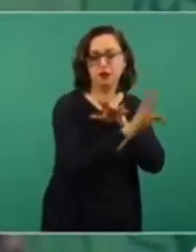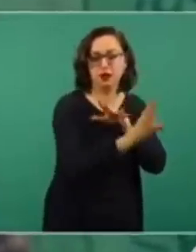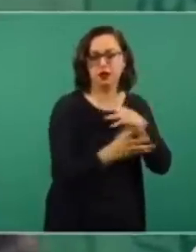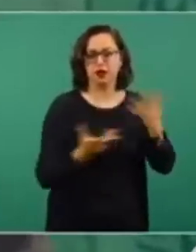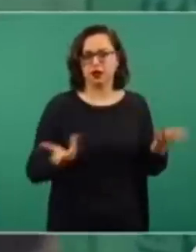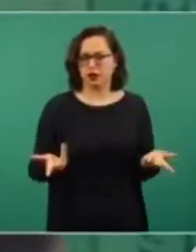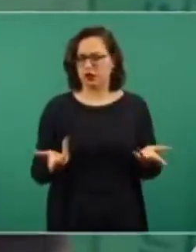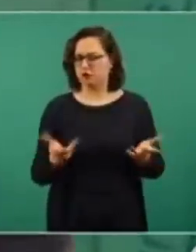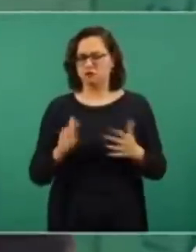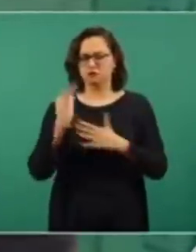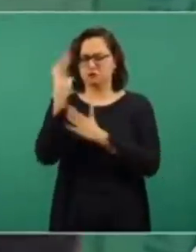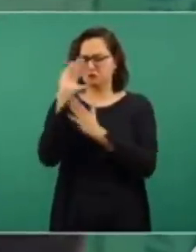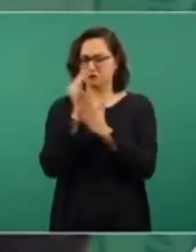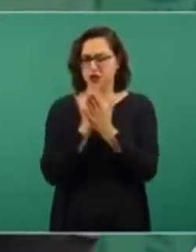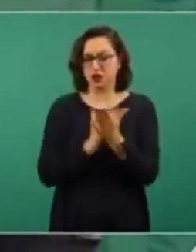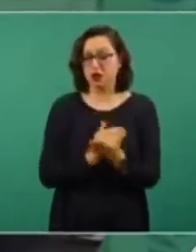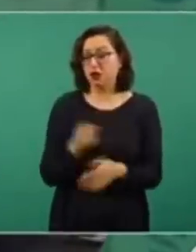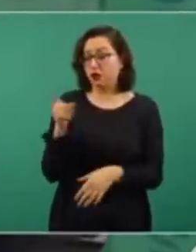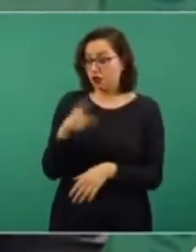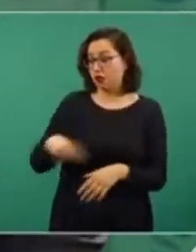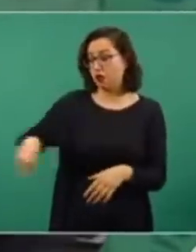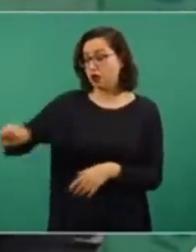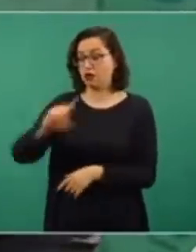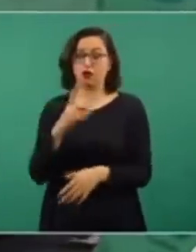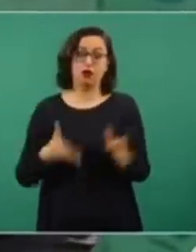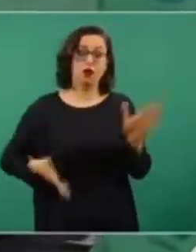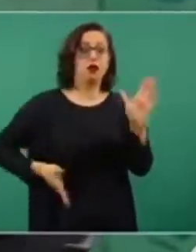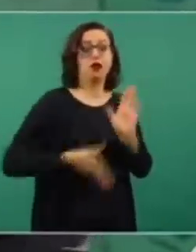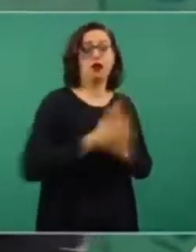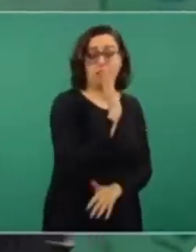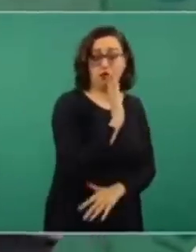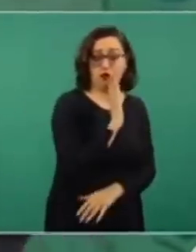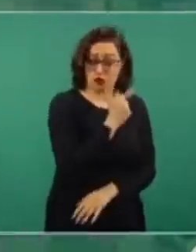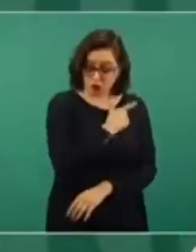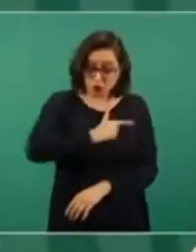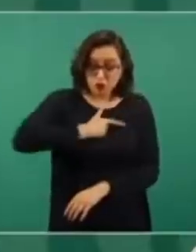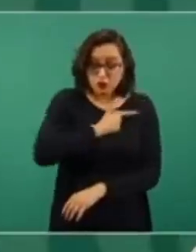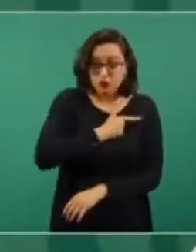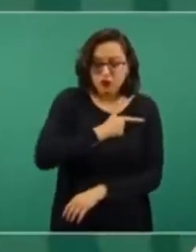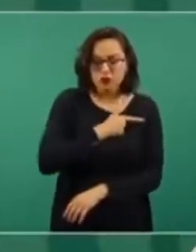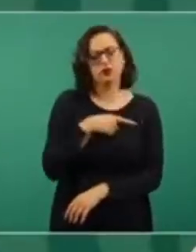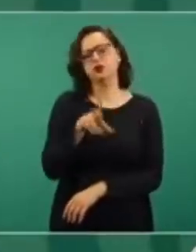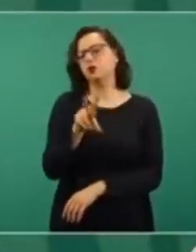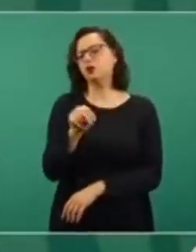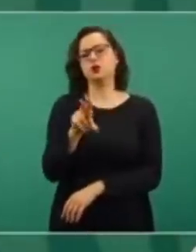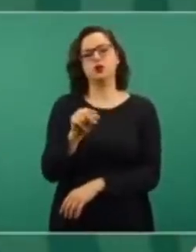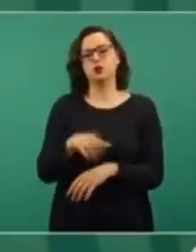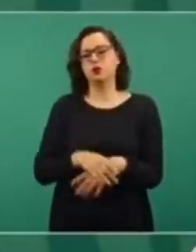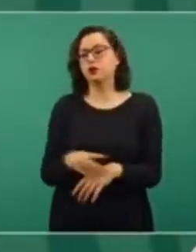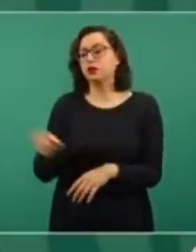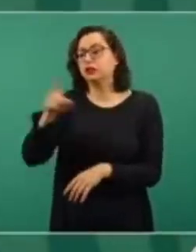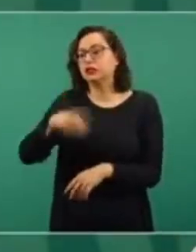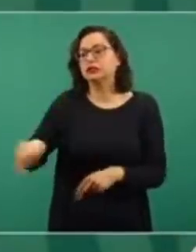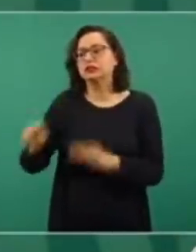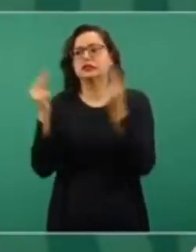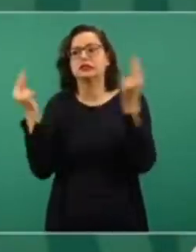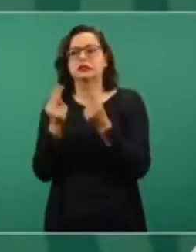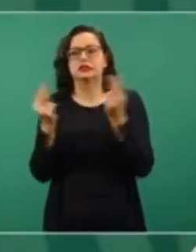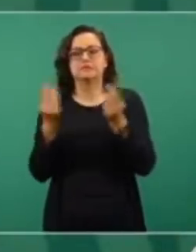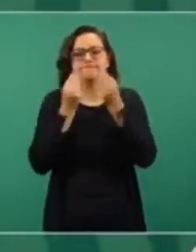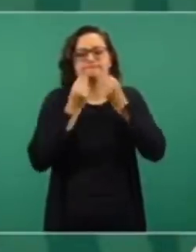por gusto, se va por necesidad. Entonces, se tiene que apoyar al desarrollo